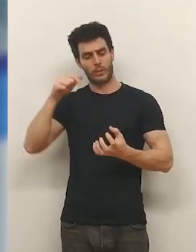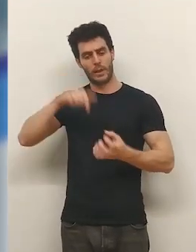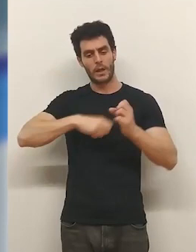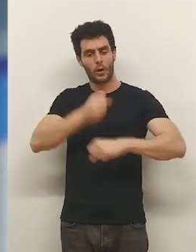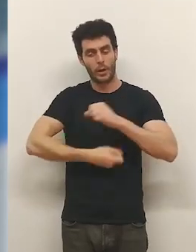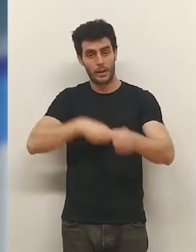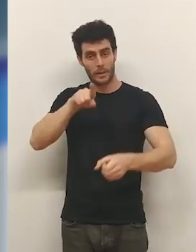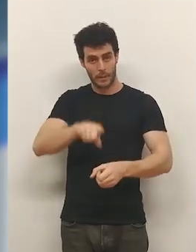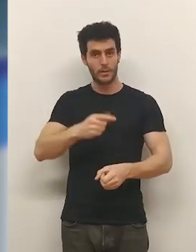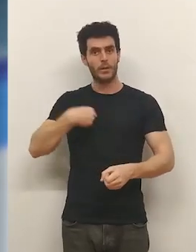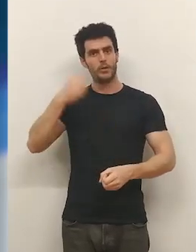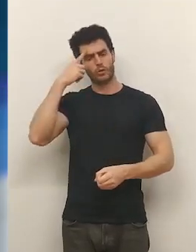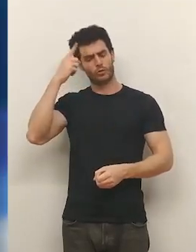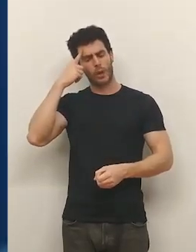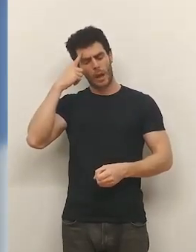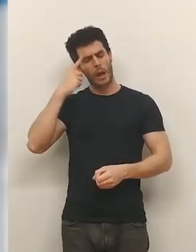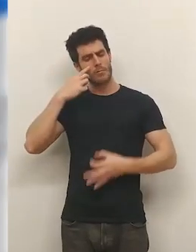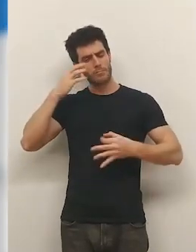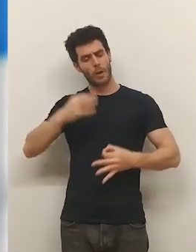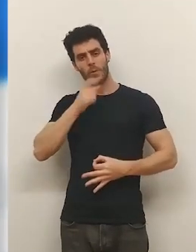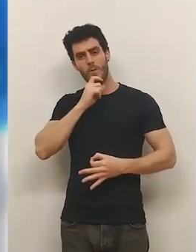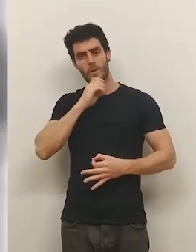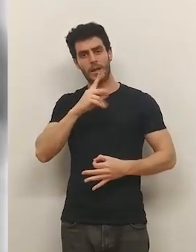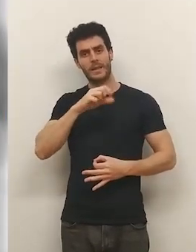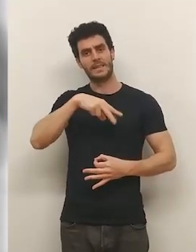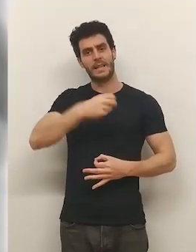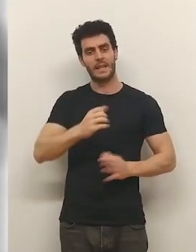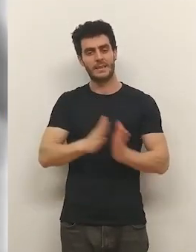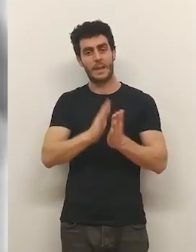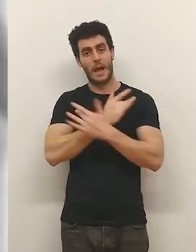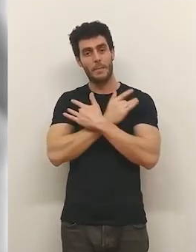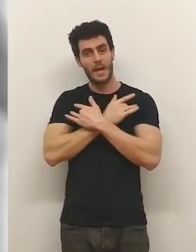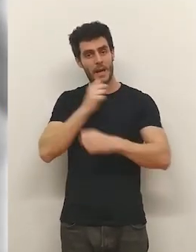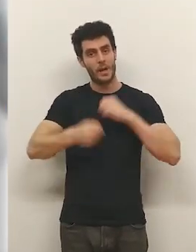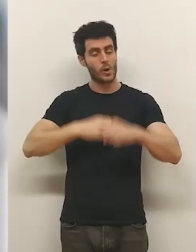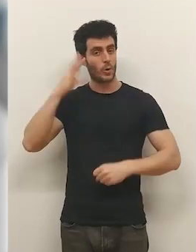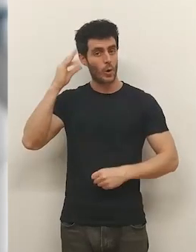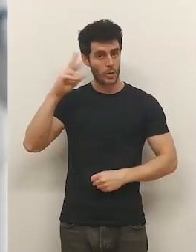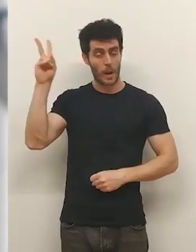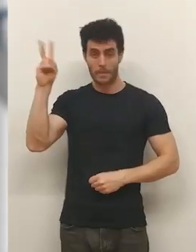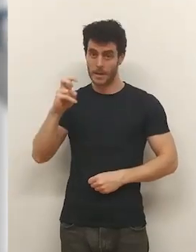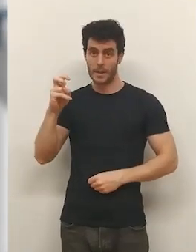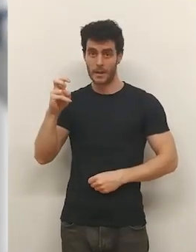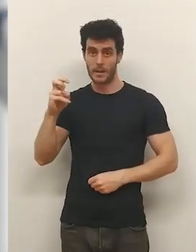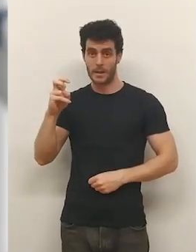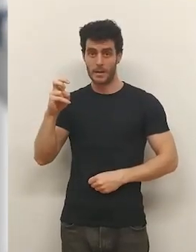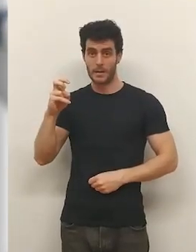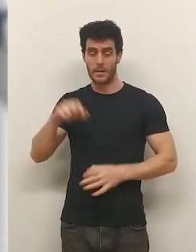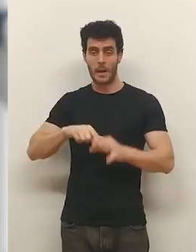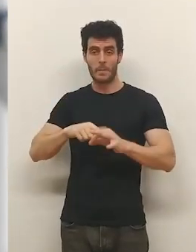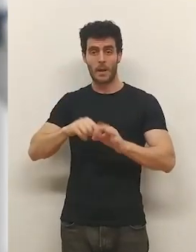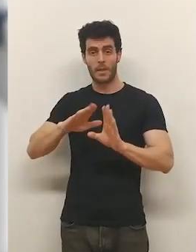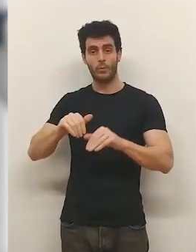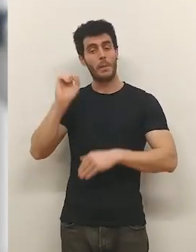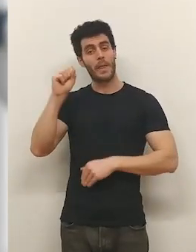estamos seguros, pues que se va a pelear el podio, igual con Cristina Santamaría... ...la corredora que viene de Roipa Plaza